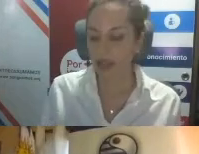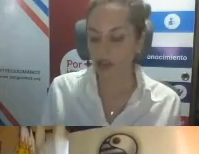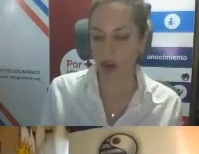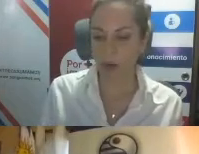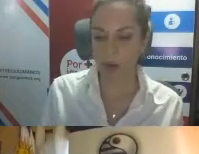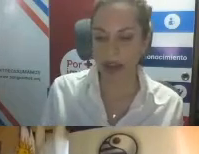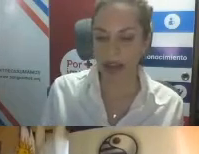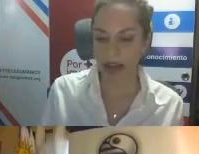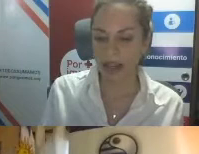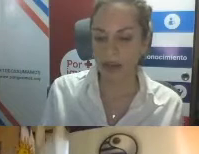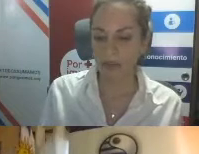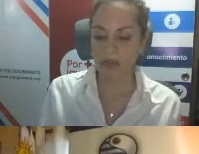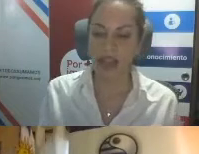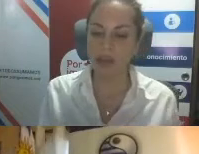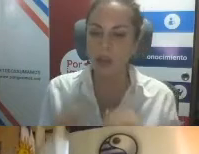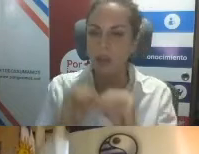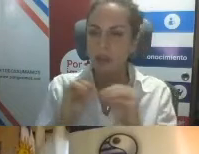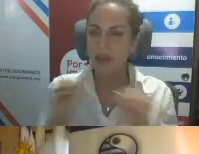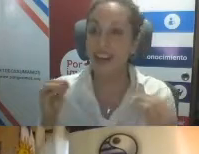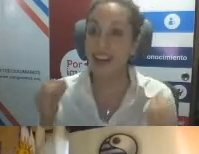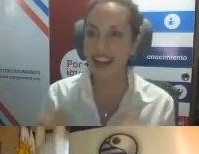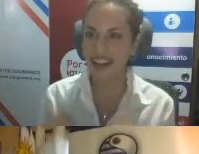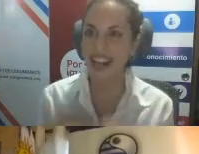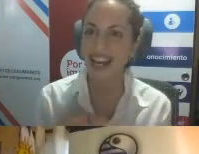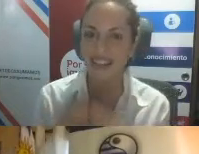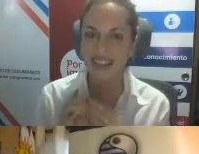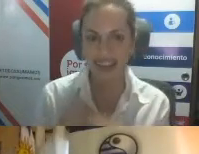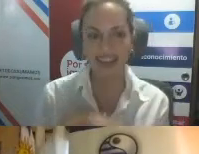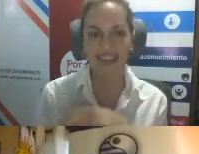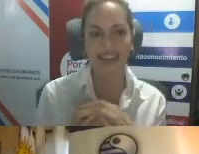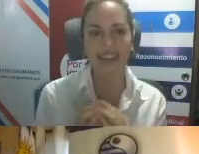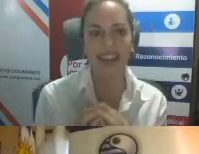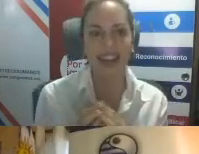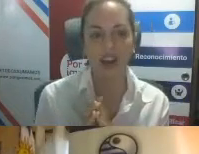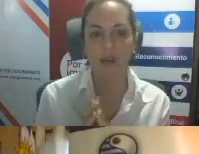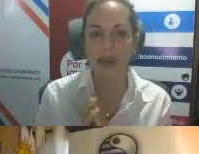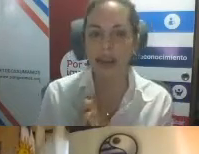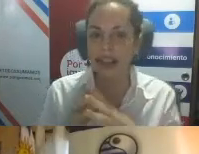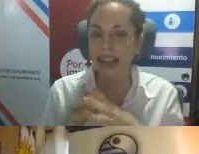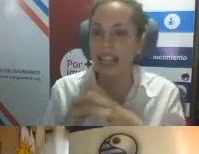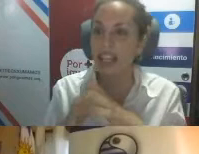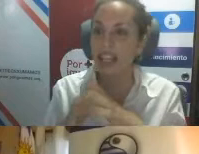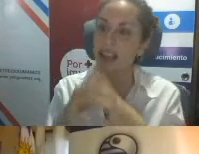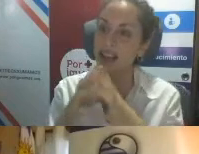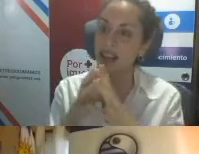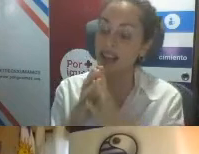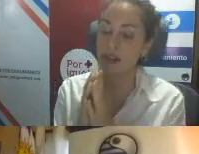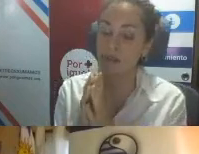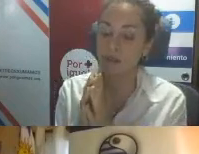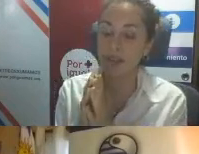Entonces, como para ir dejando algunas cuestiones claras de la RDC, contarles que esta